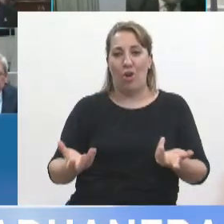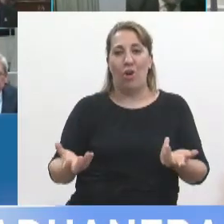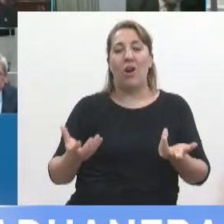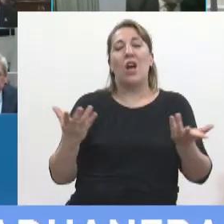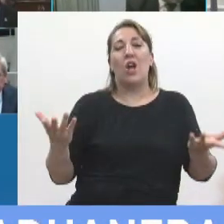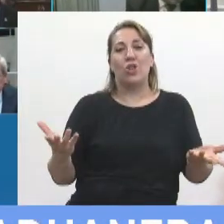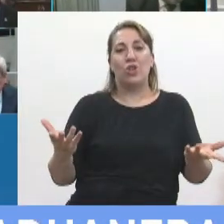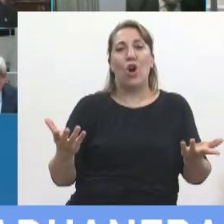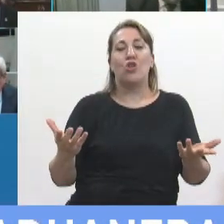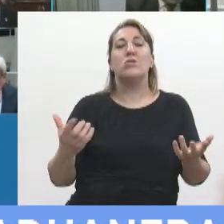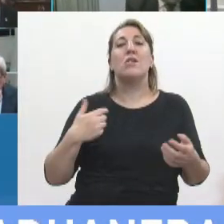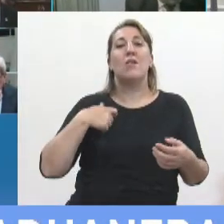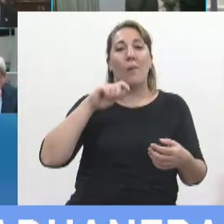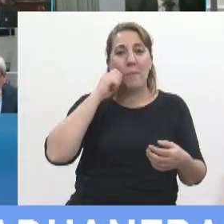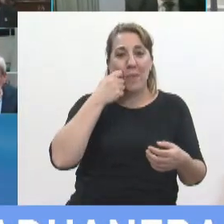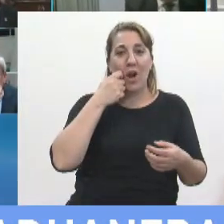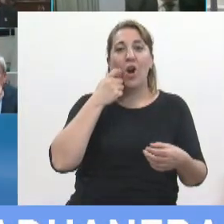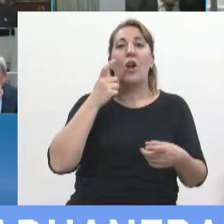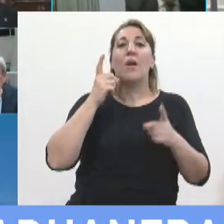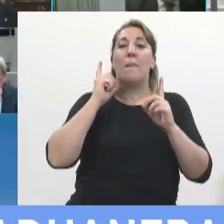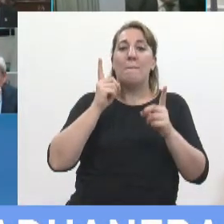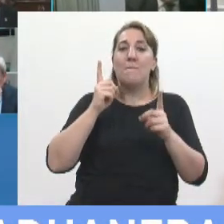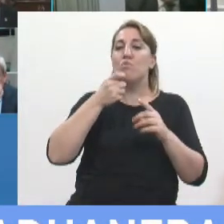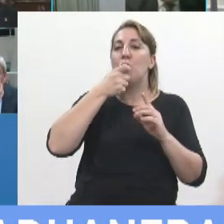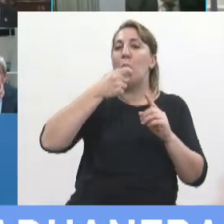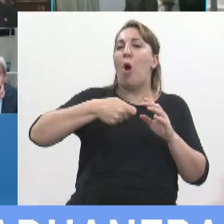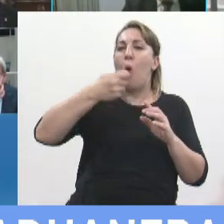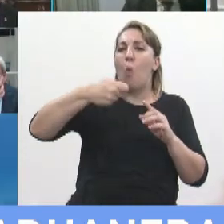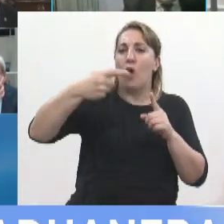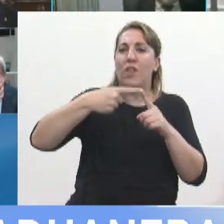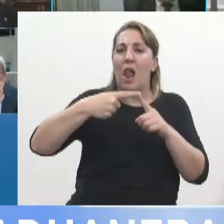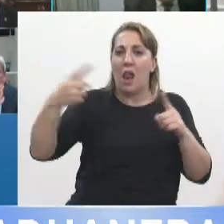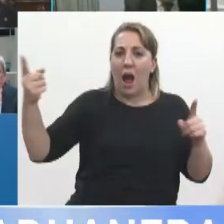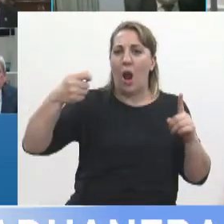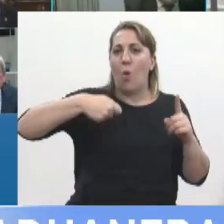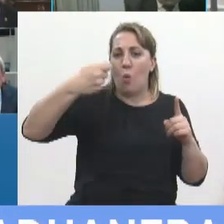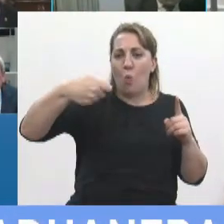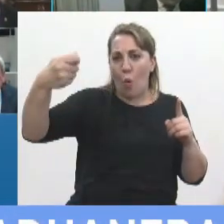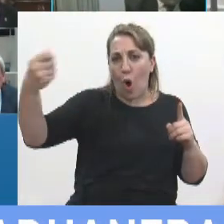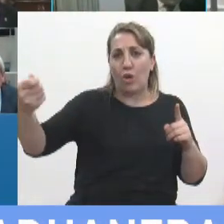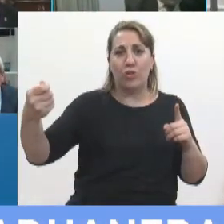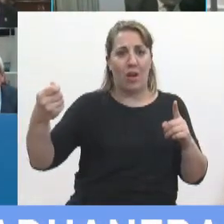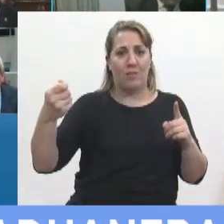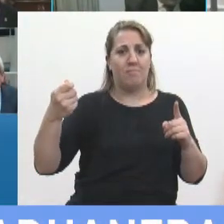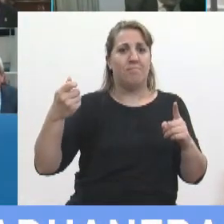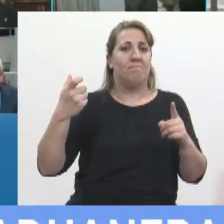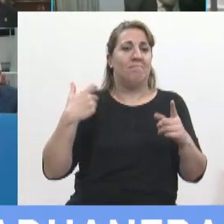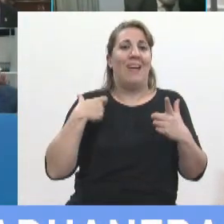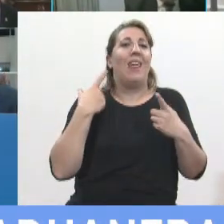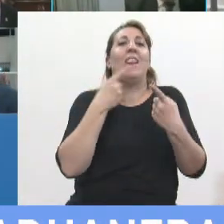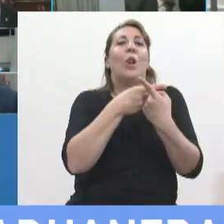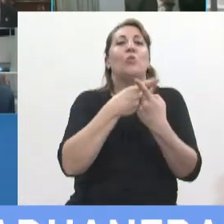que nombre la seguridad social dentro de una extendida moratoria con la cual eh nadie puede discrepar